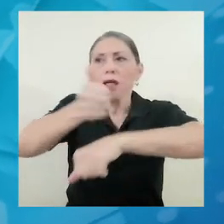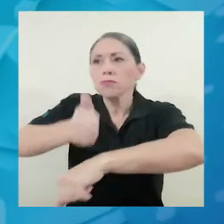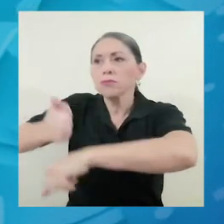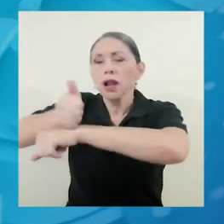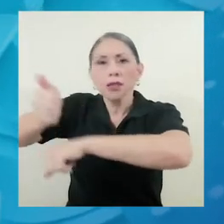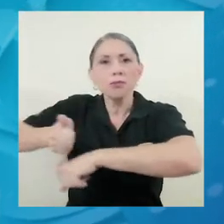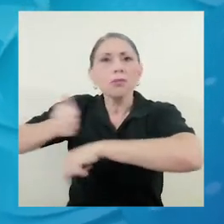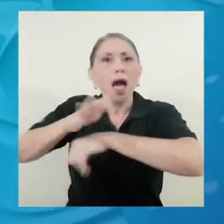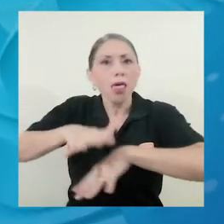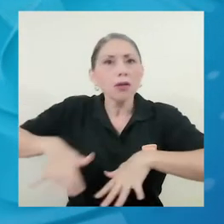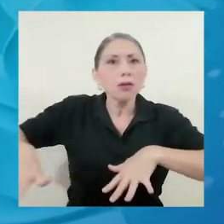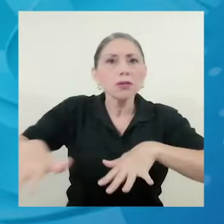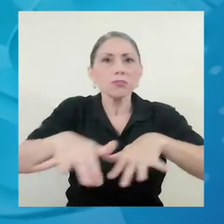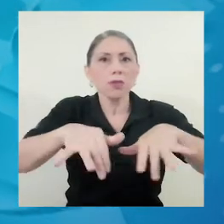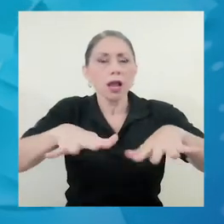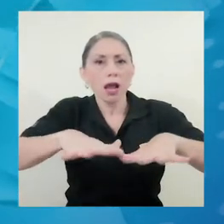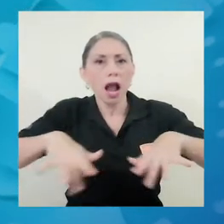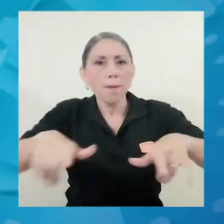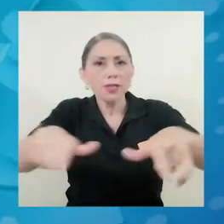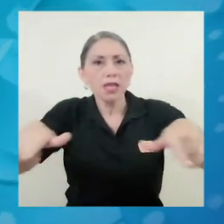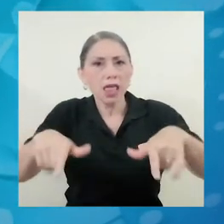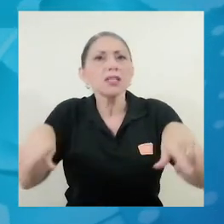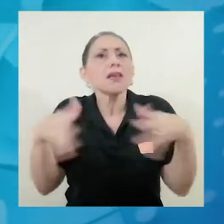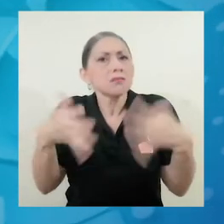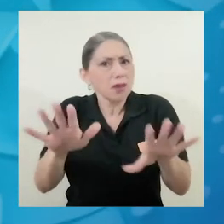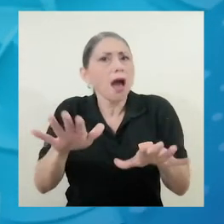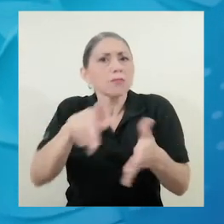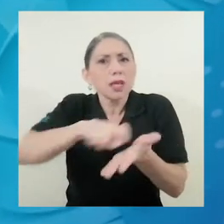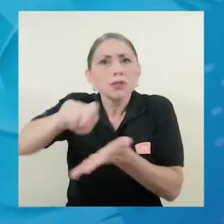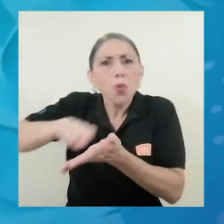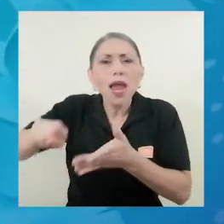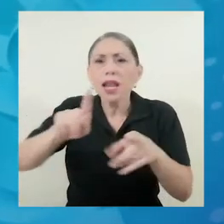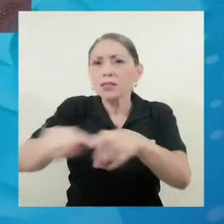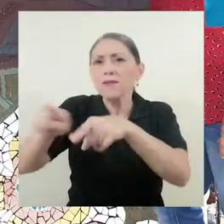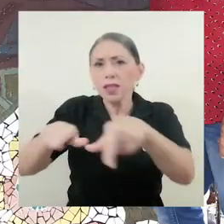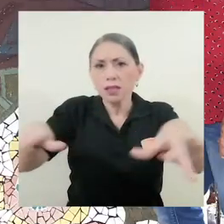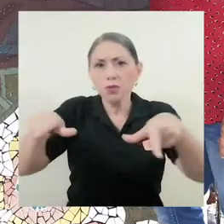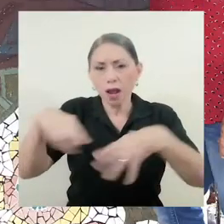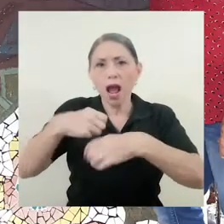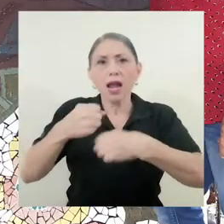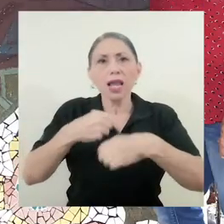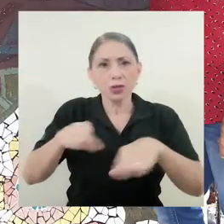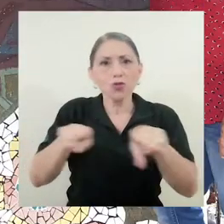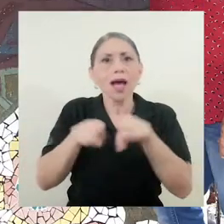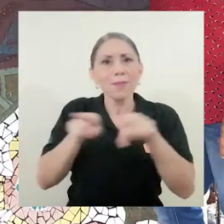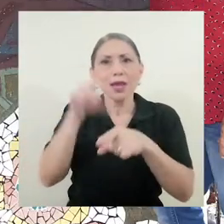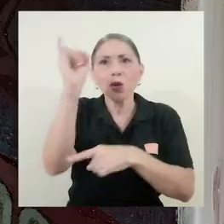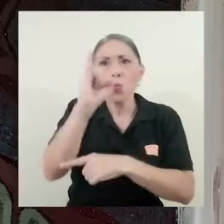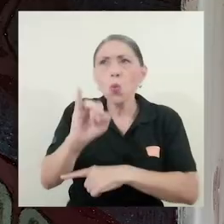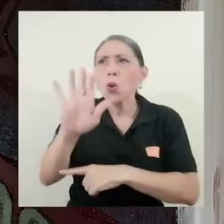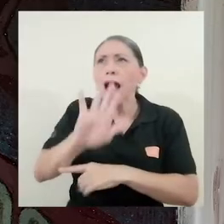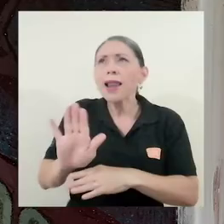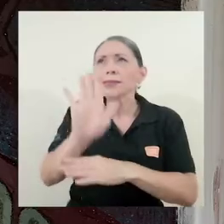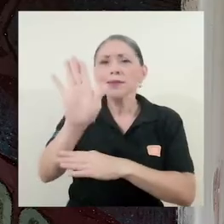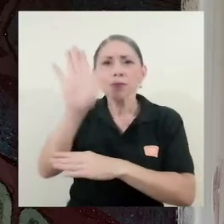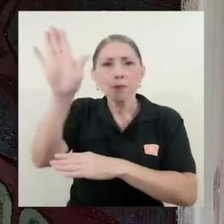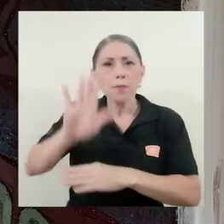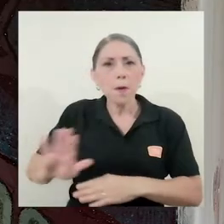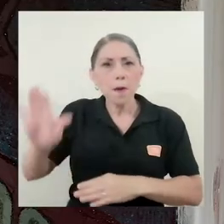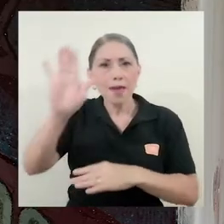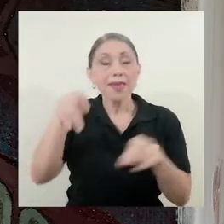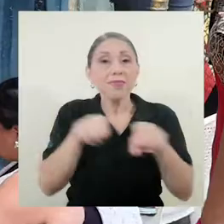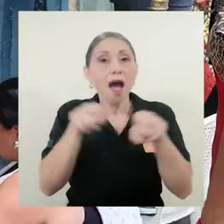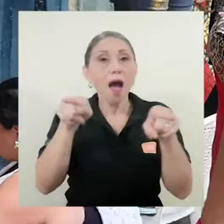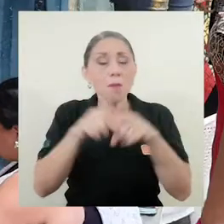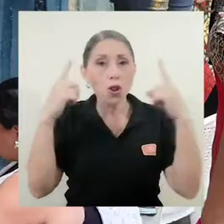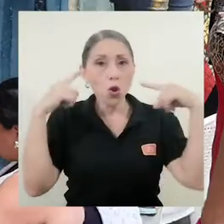algunos de ellos ya han hecho otros murales en escuelas o así, pero además logramos crear como ese